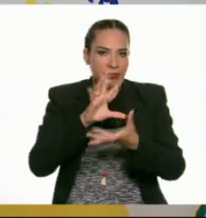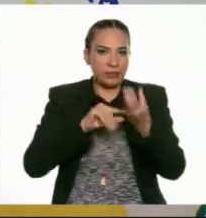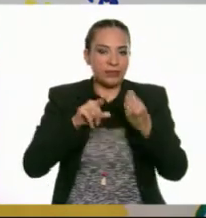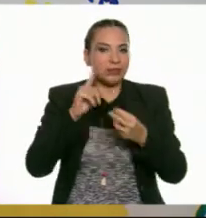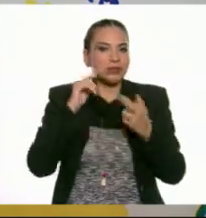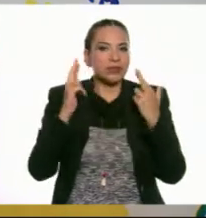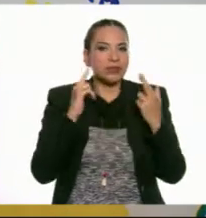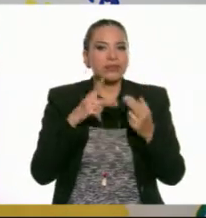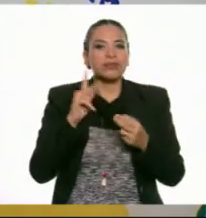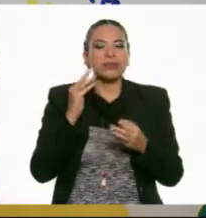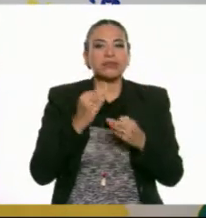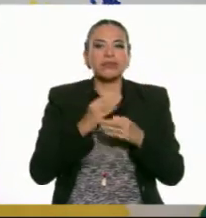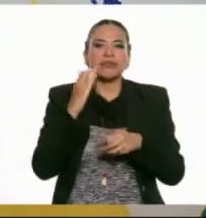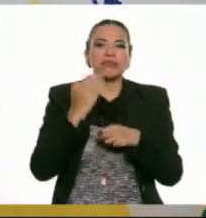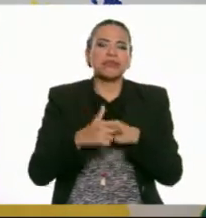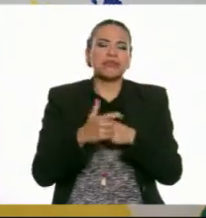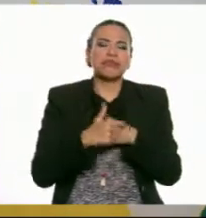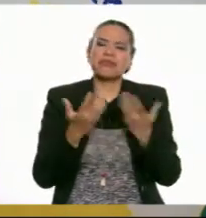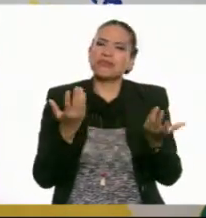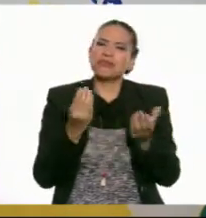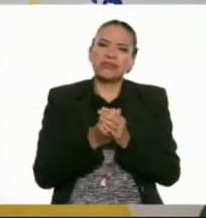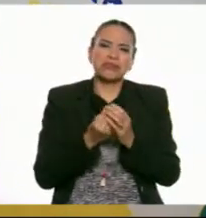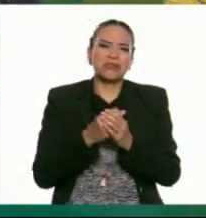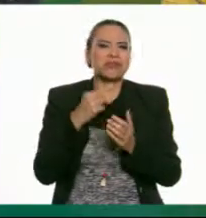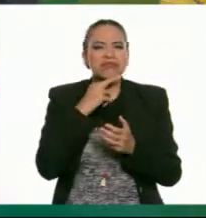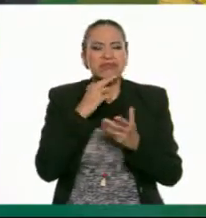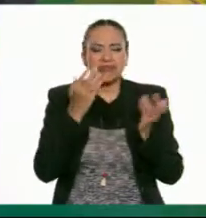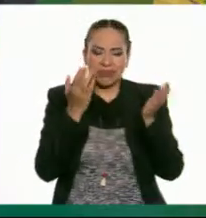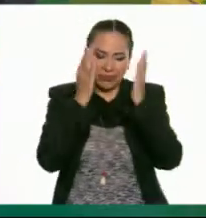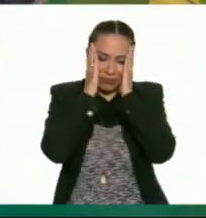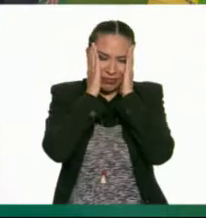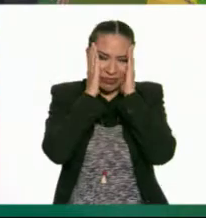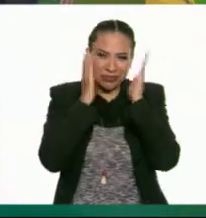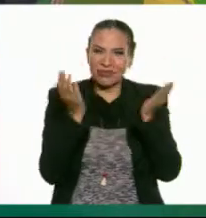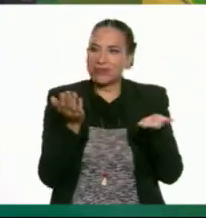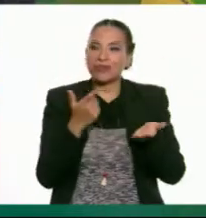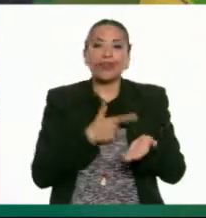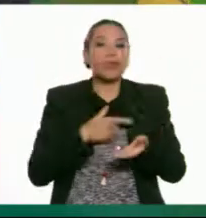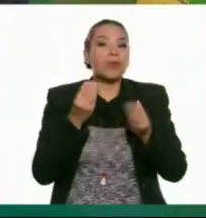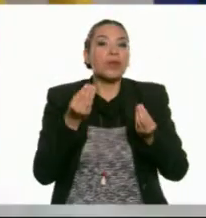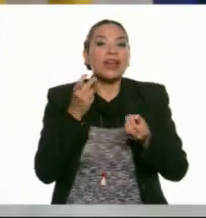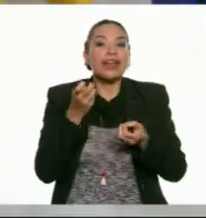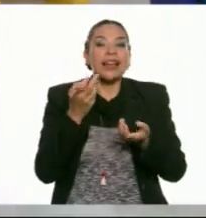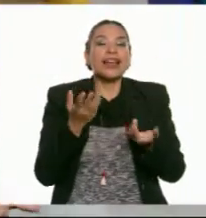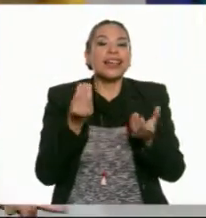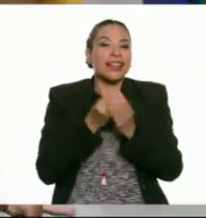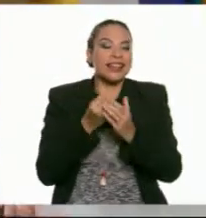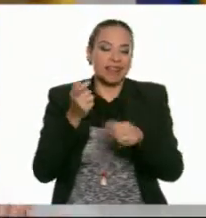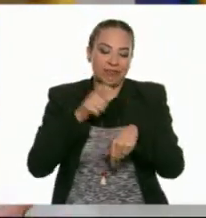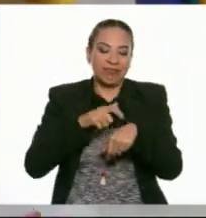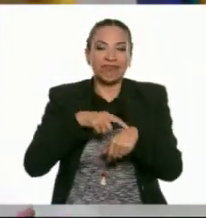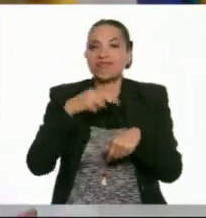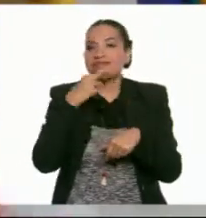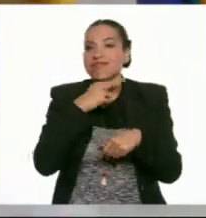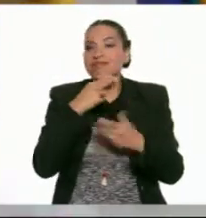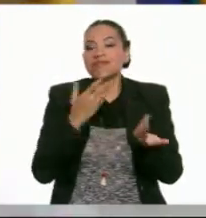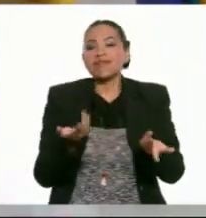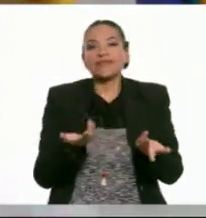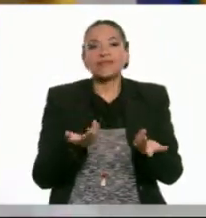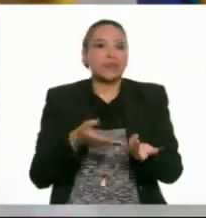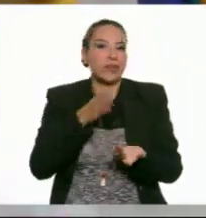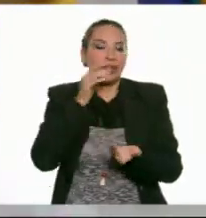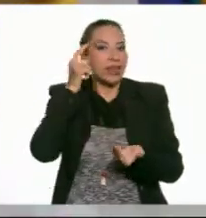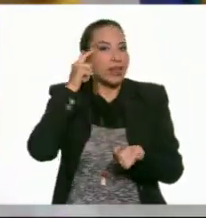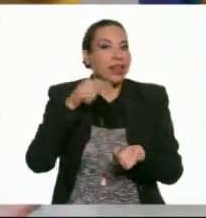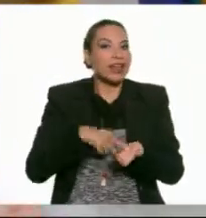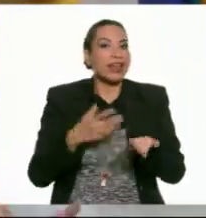pero se nos acabó el tiempo de la clase otra vez, ¡muy rápido! ¡Ay no! ¡Me gusta mucho esta clase! El tiempo se me pasa volando y no